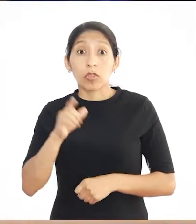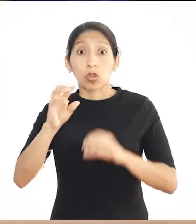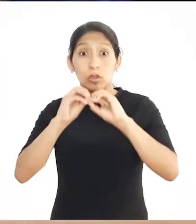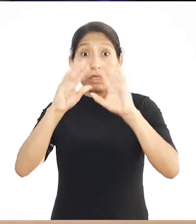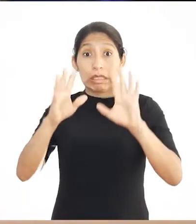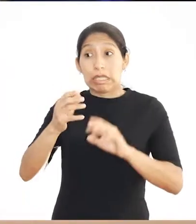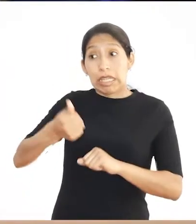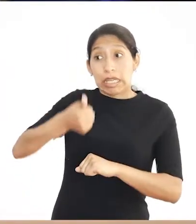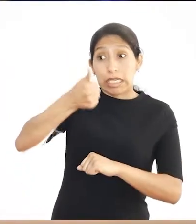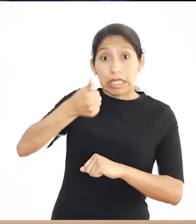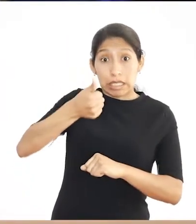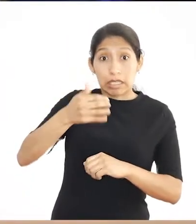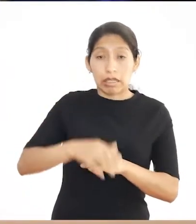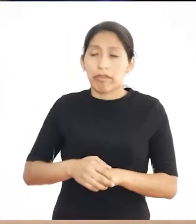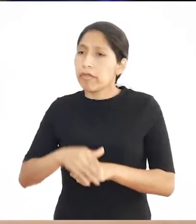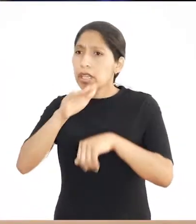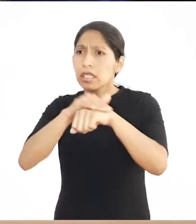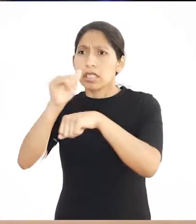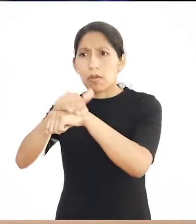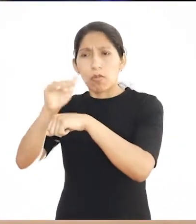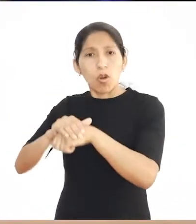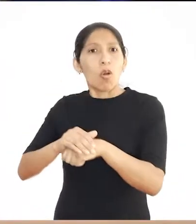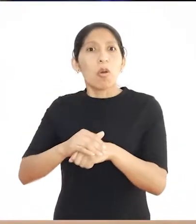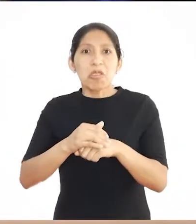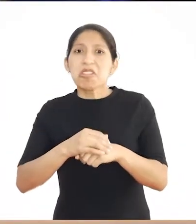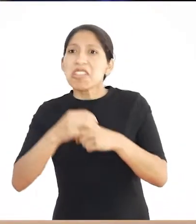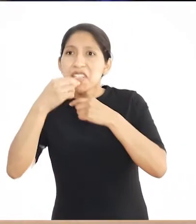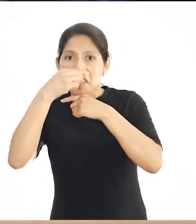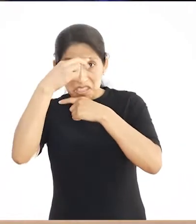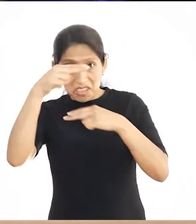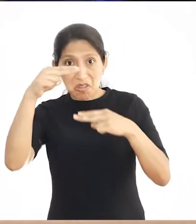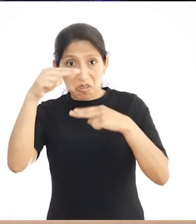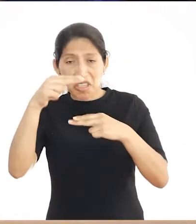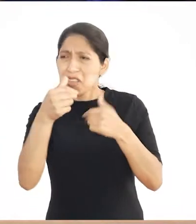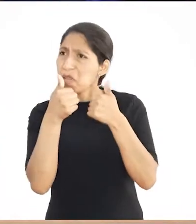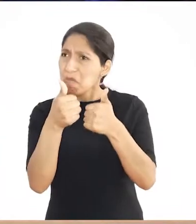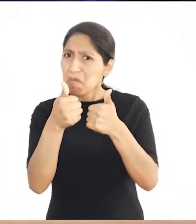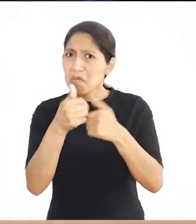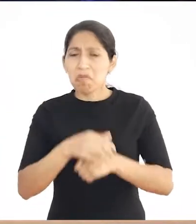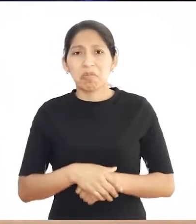Un día su jefe llamó a todos para comunicarles una buena noticia.